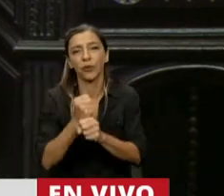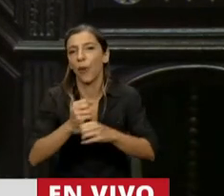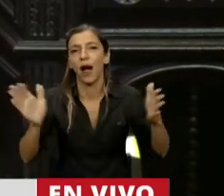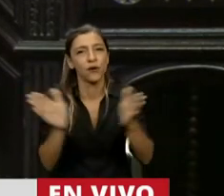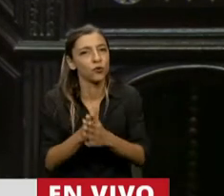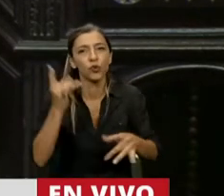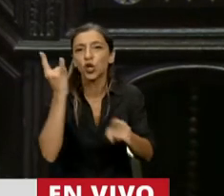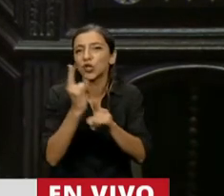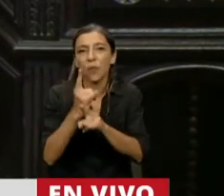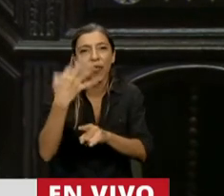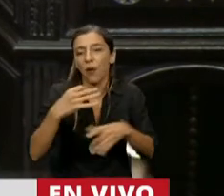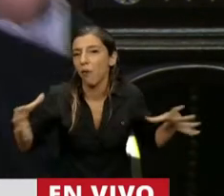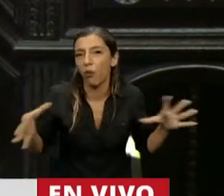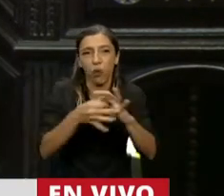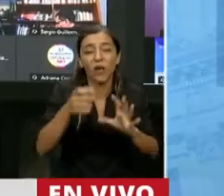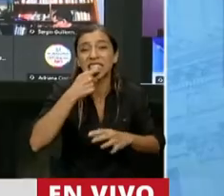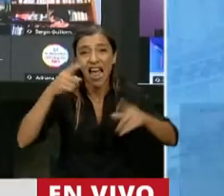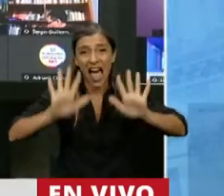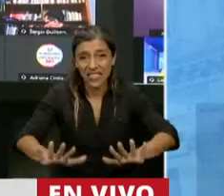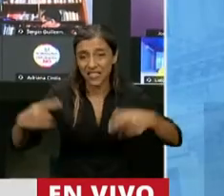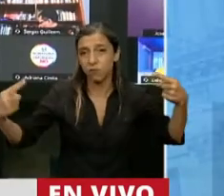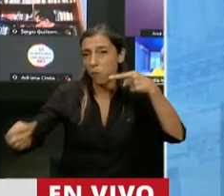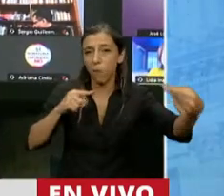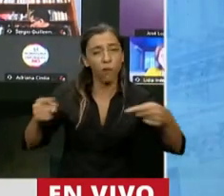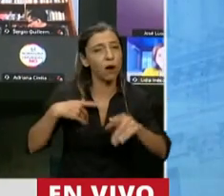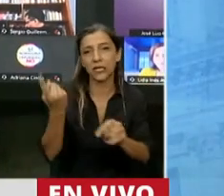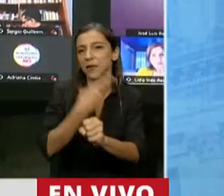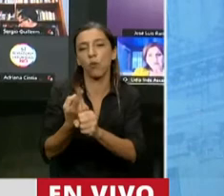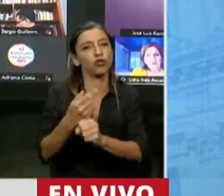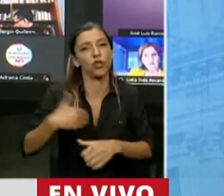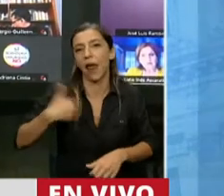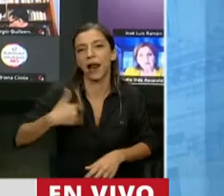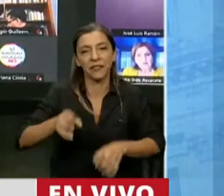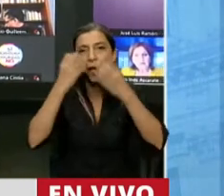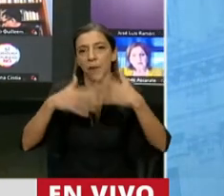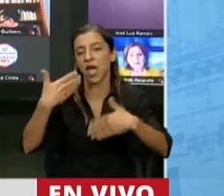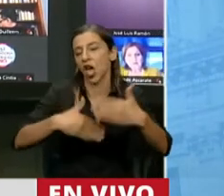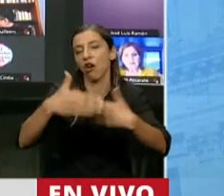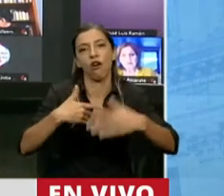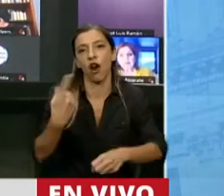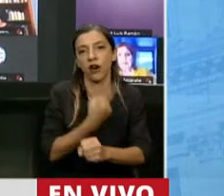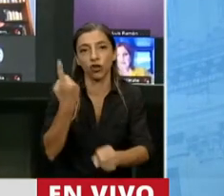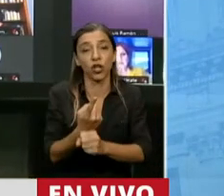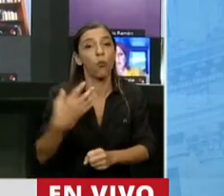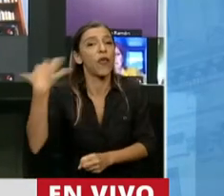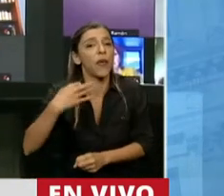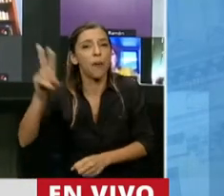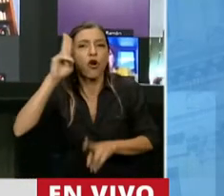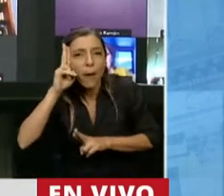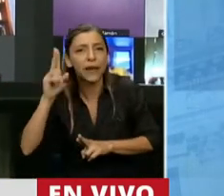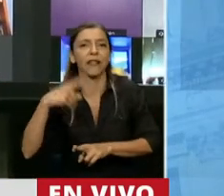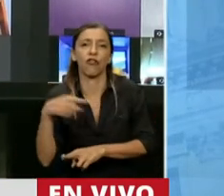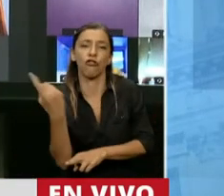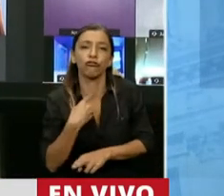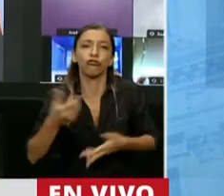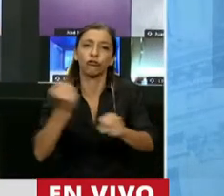imposible que la Argentina se levante. La Argentina para levantarse necesita que nos respetemos, que tengamos vocación de trabajar juntos, y